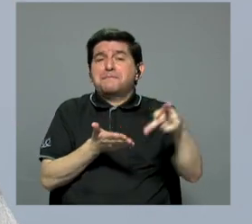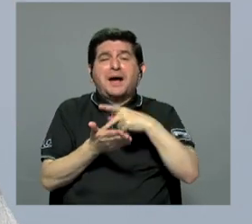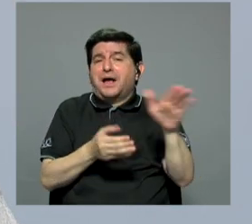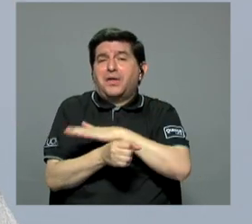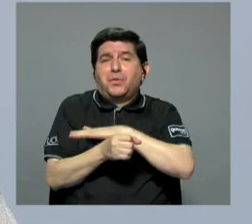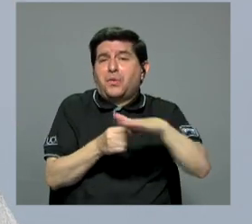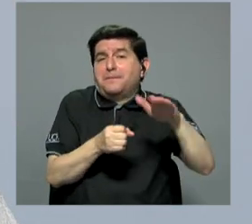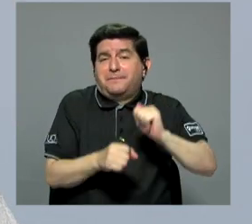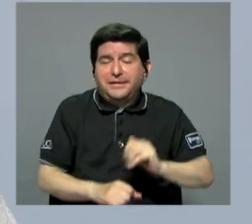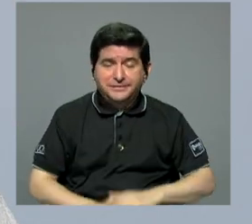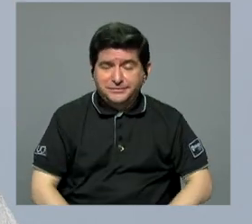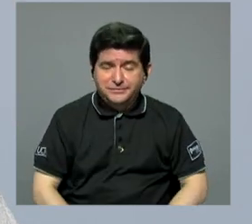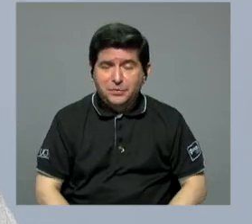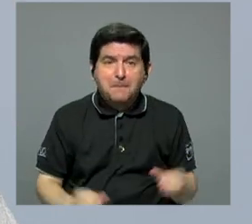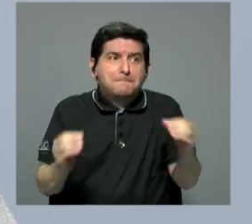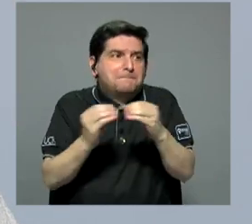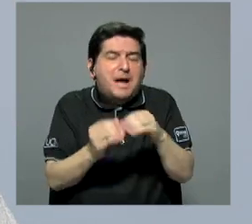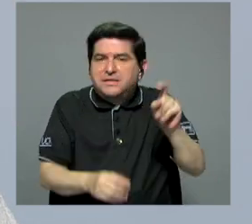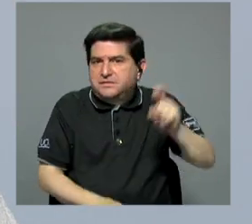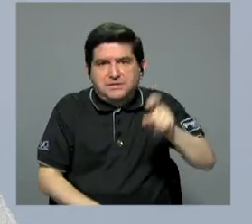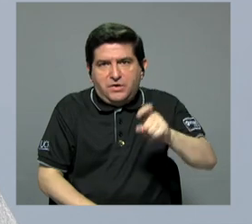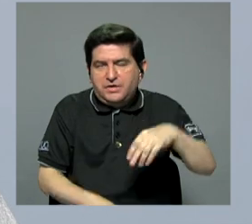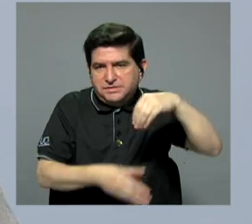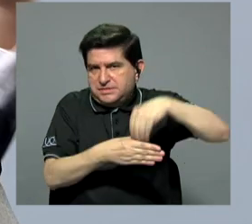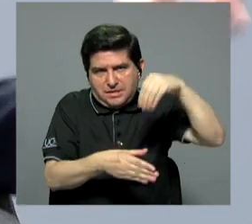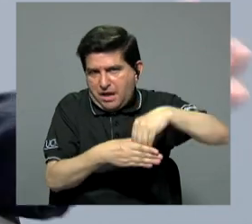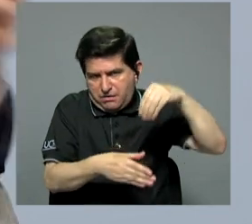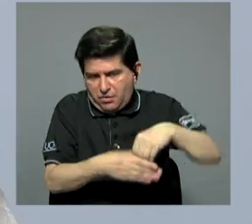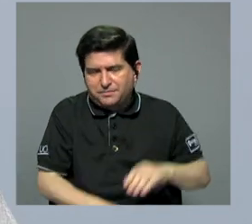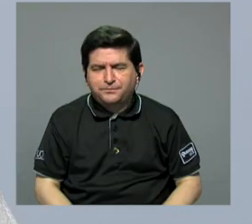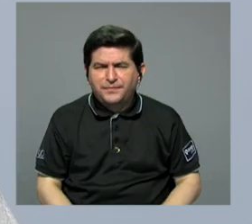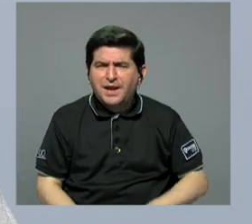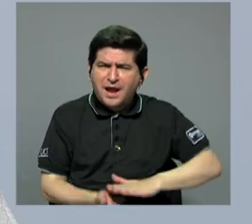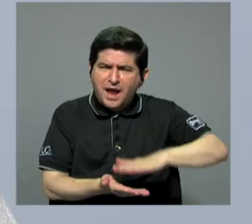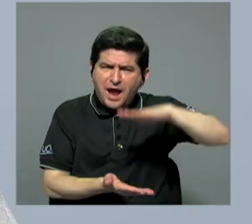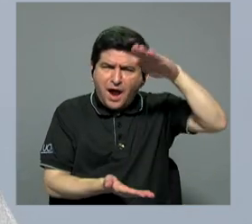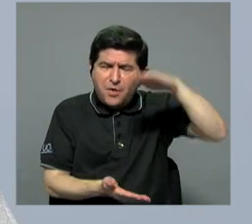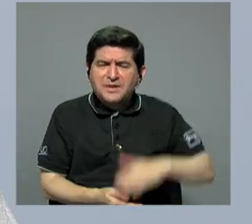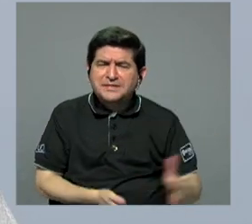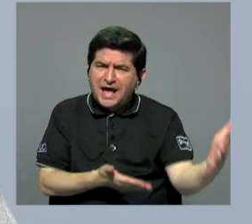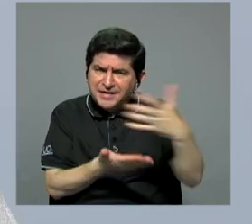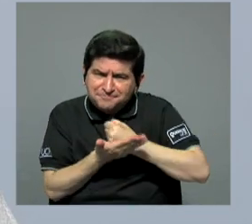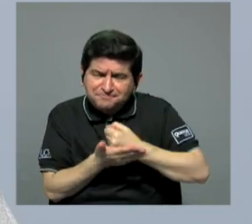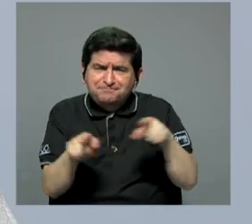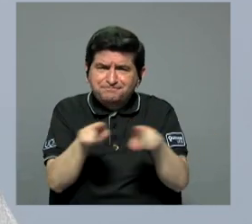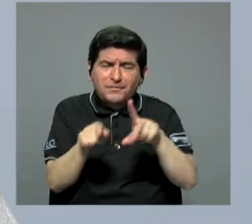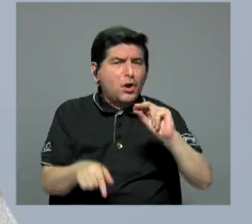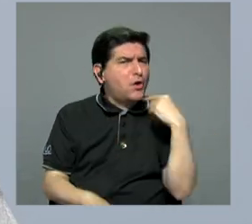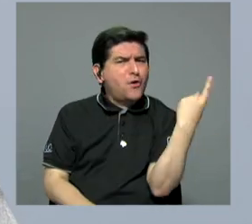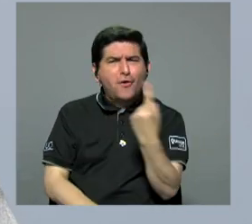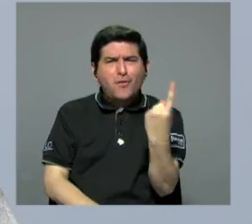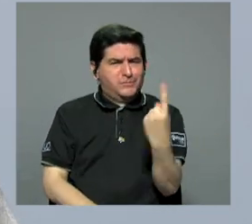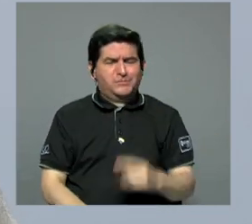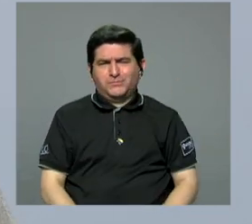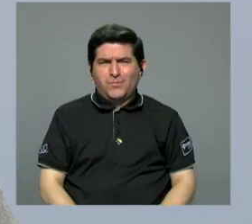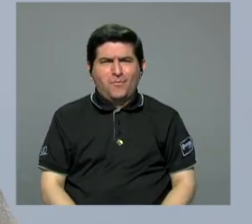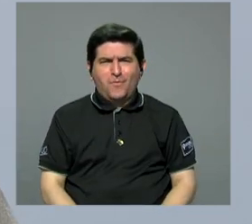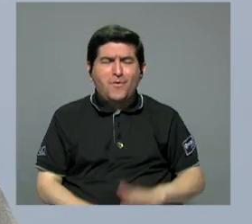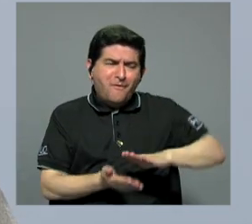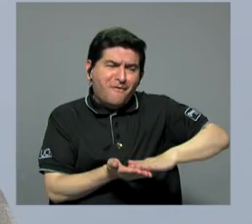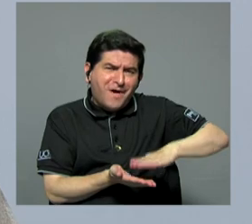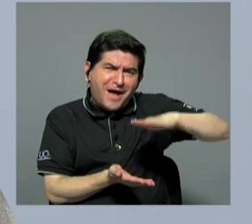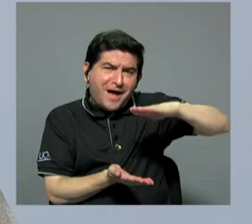pagado más allá de lo que se ha invertido. Hay que incrementar la recaudación, también no solamente el hecho de